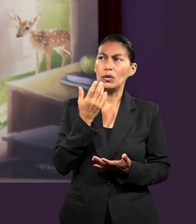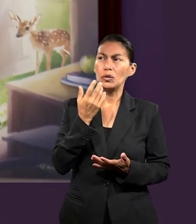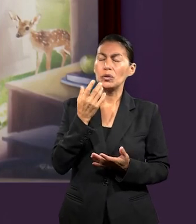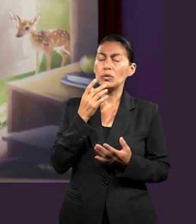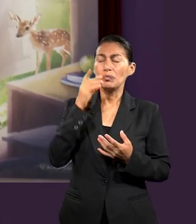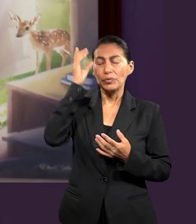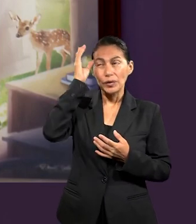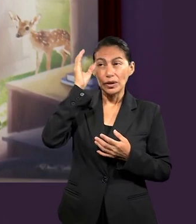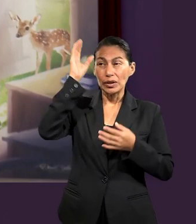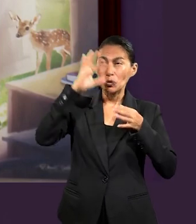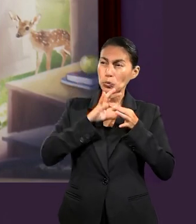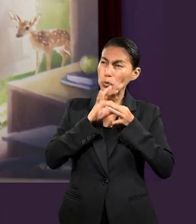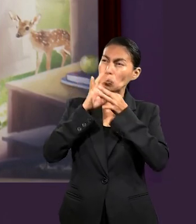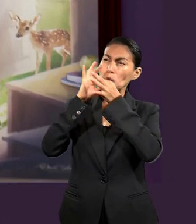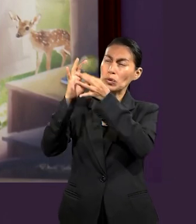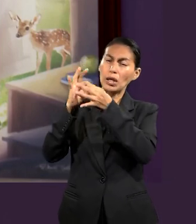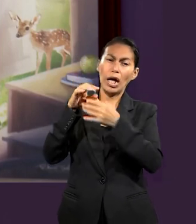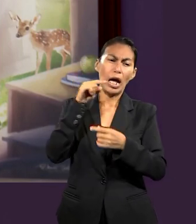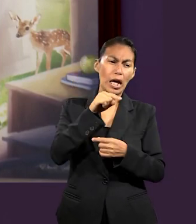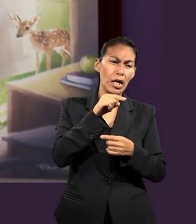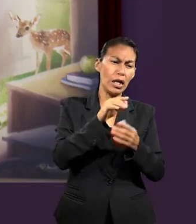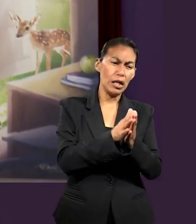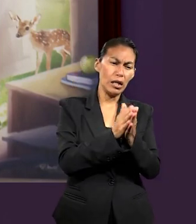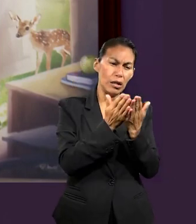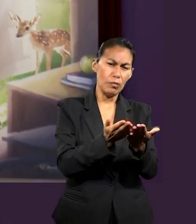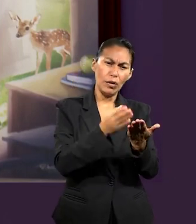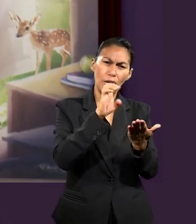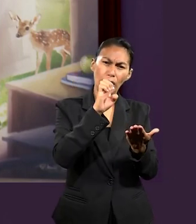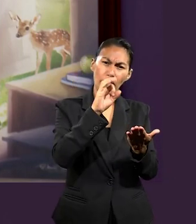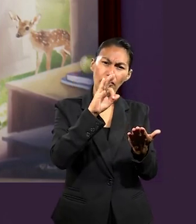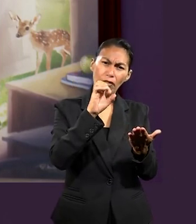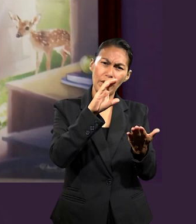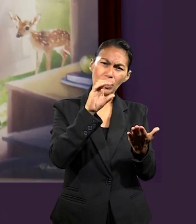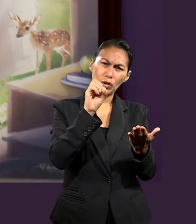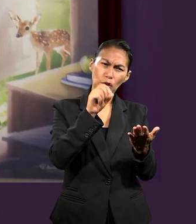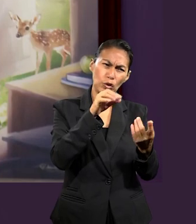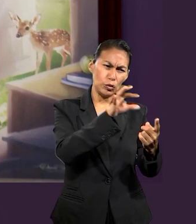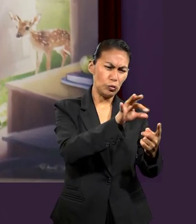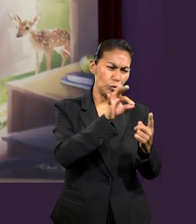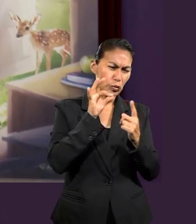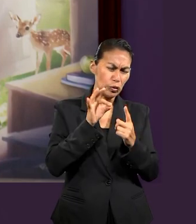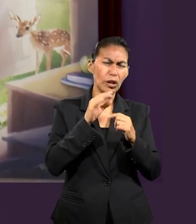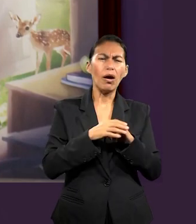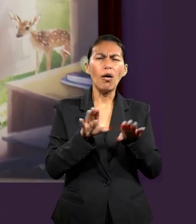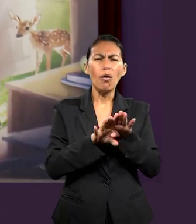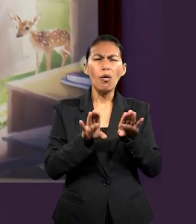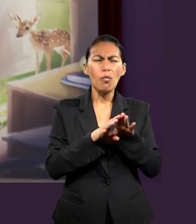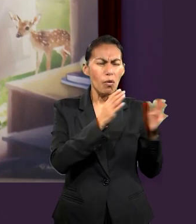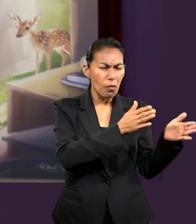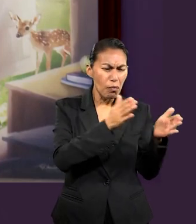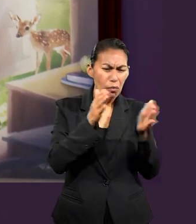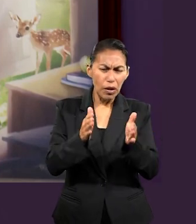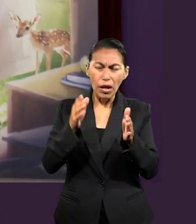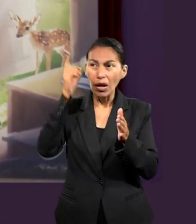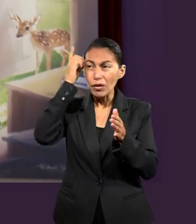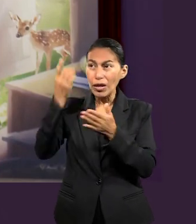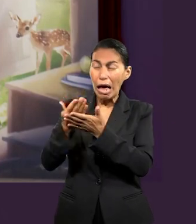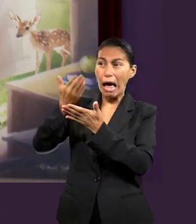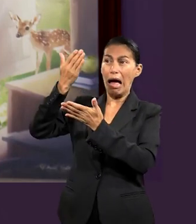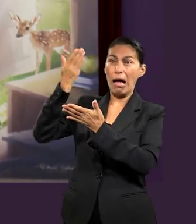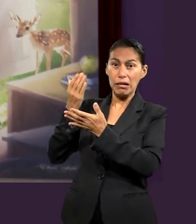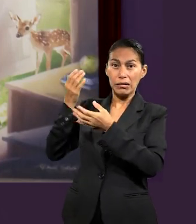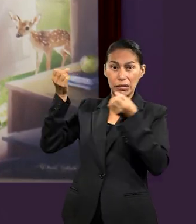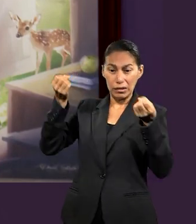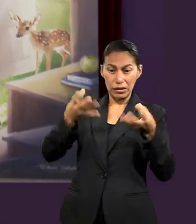cristocéntrico que se encuentra en Efesios, y poder entender un poco más cómo es que este plan estuvo desde antes de la creación y todavía